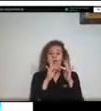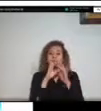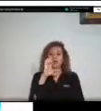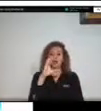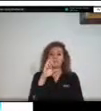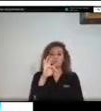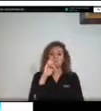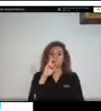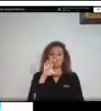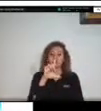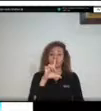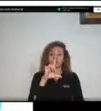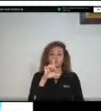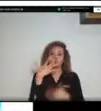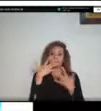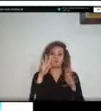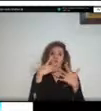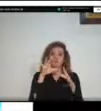está